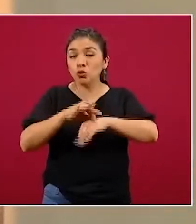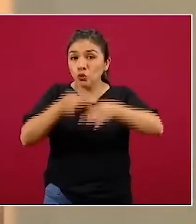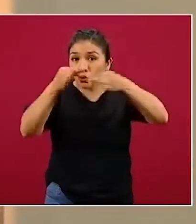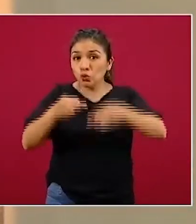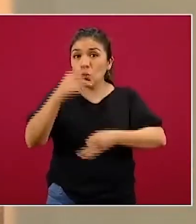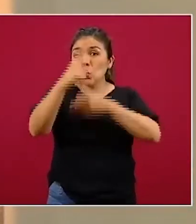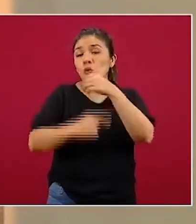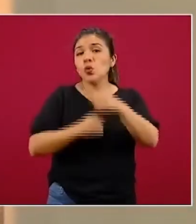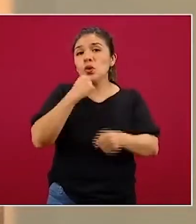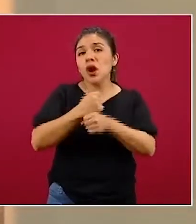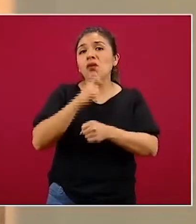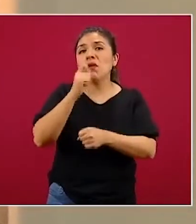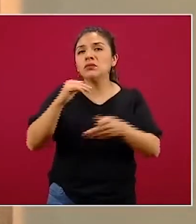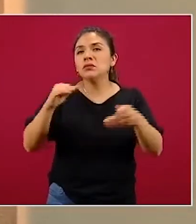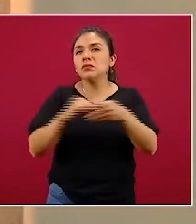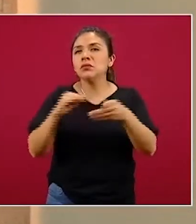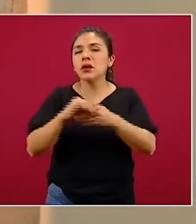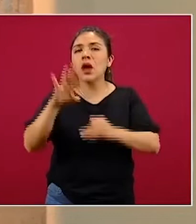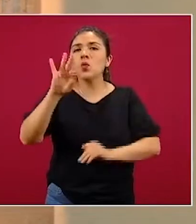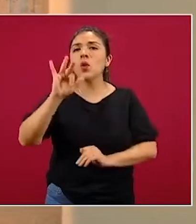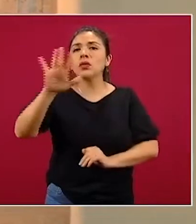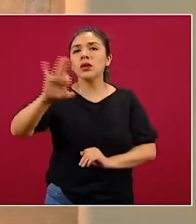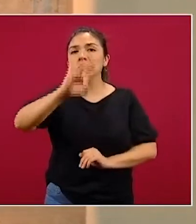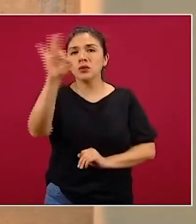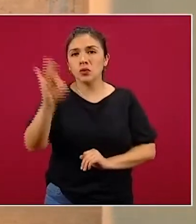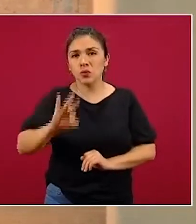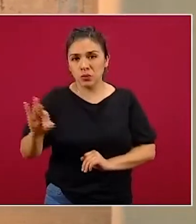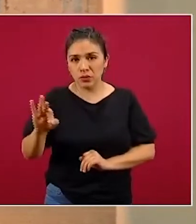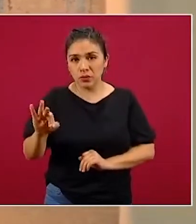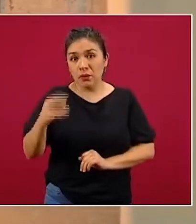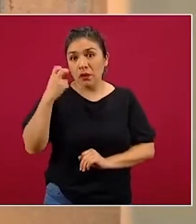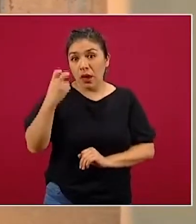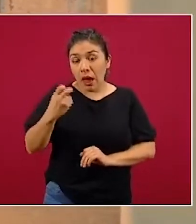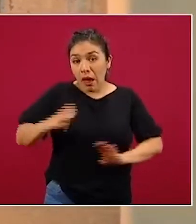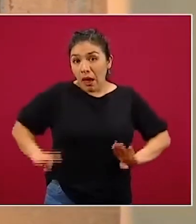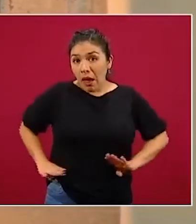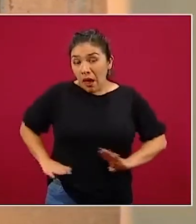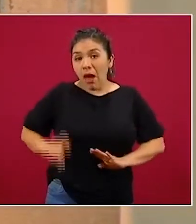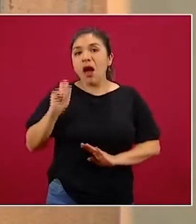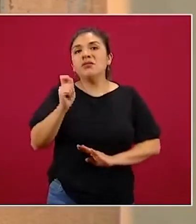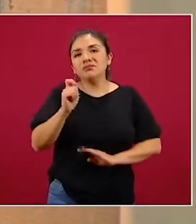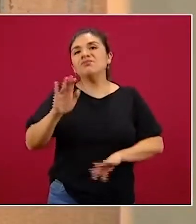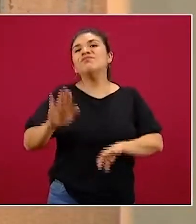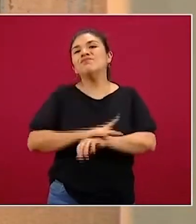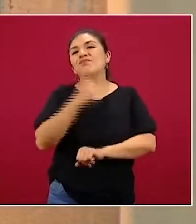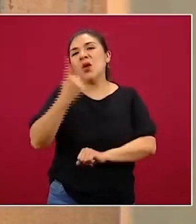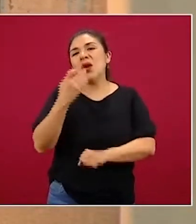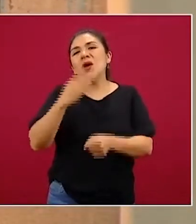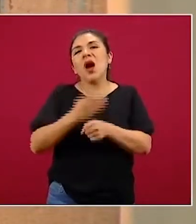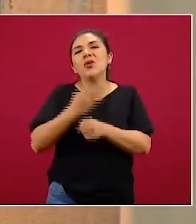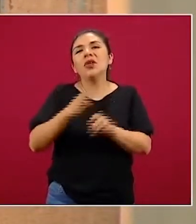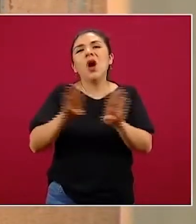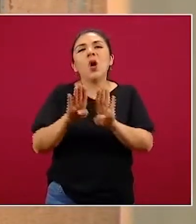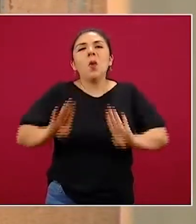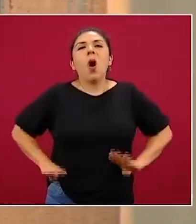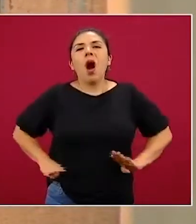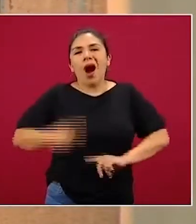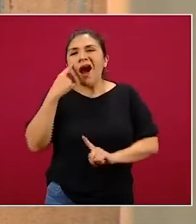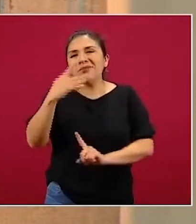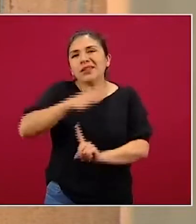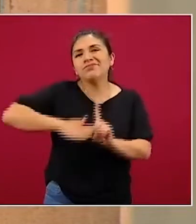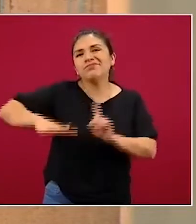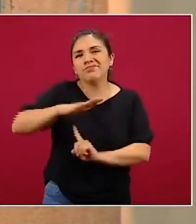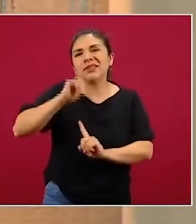anual, será alrededor del 45%. Esto obviamente es derivado de la coyuntura actual que estamos viviendo.